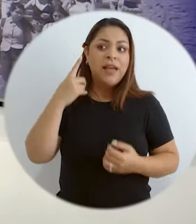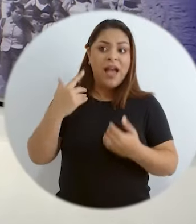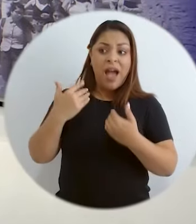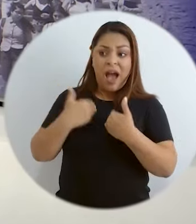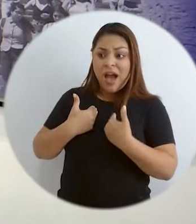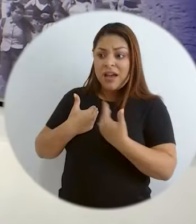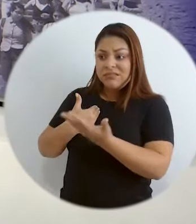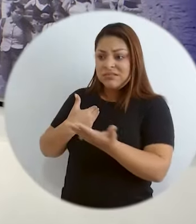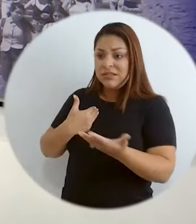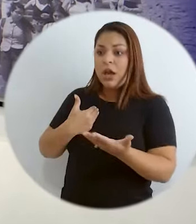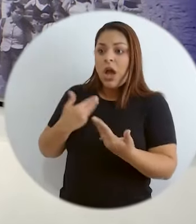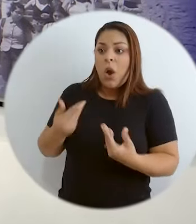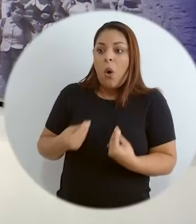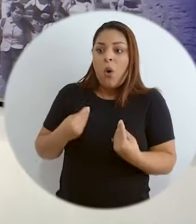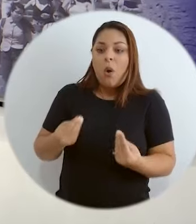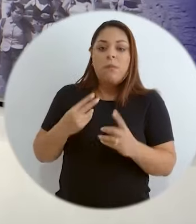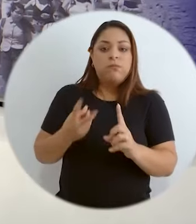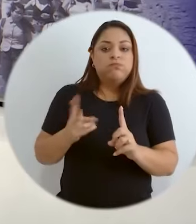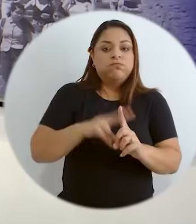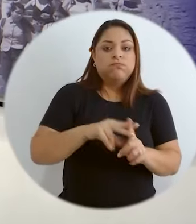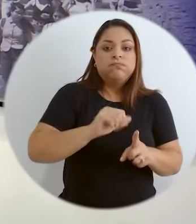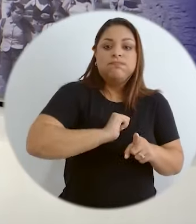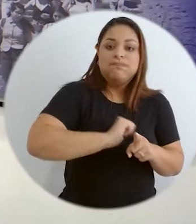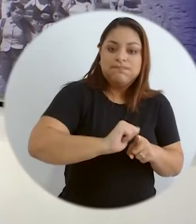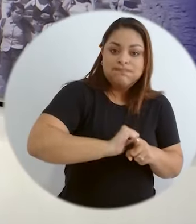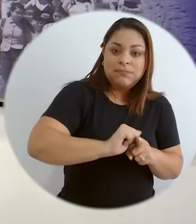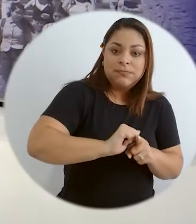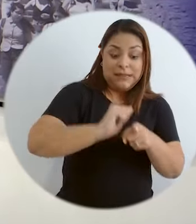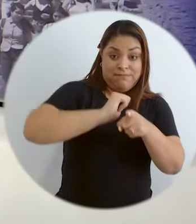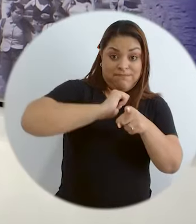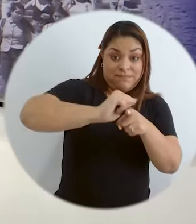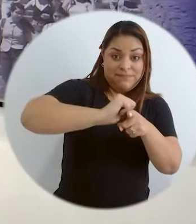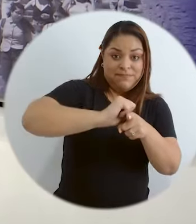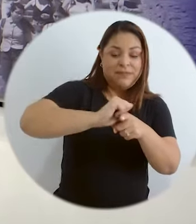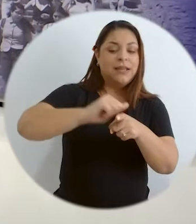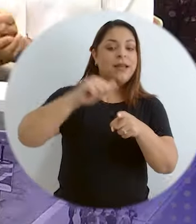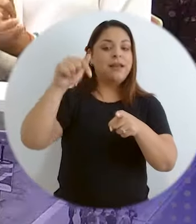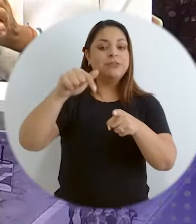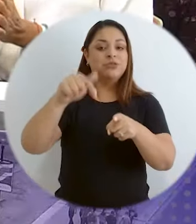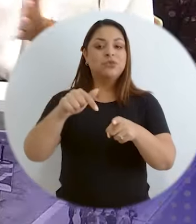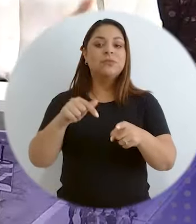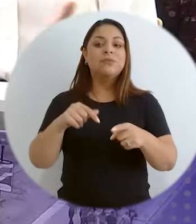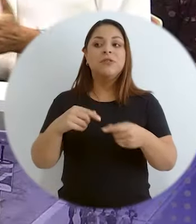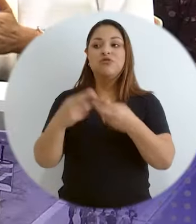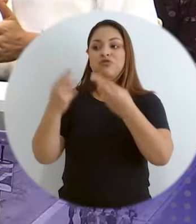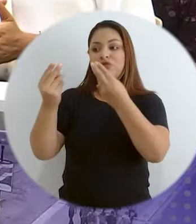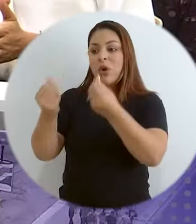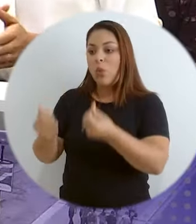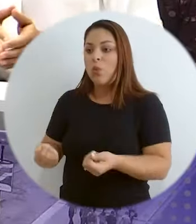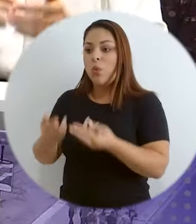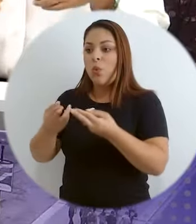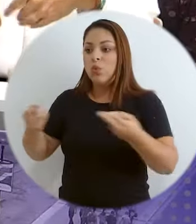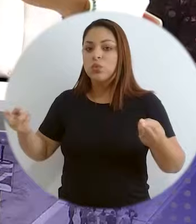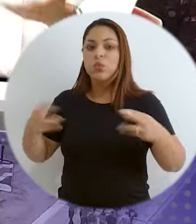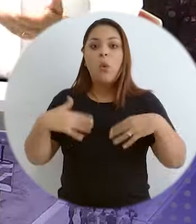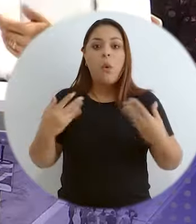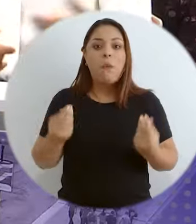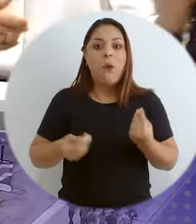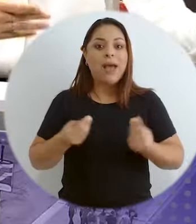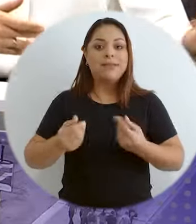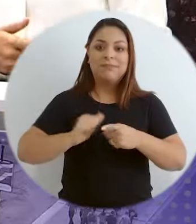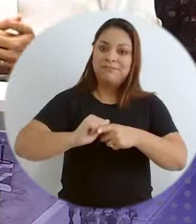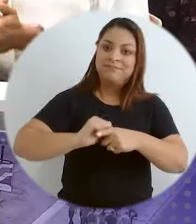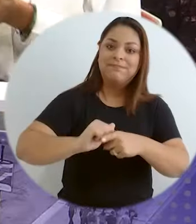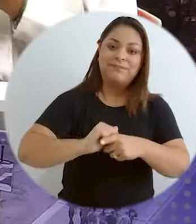de reflexionar qué de eso que tenemos realmente lo podemos implementar y luego está el otro tema que es la practicalidad, cómo lo podemos